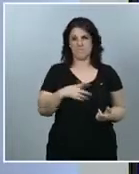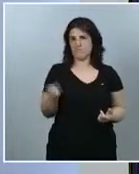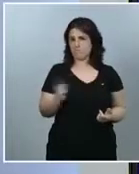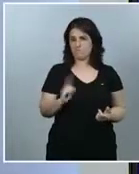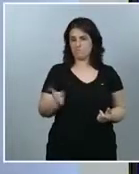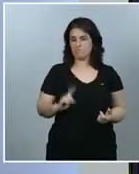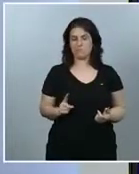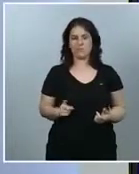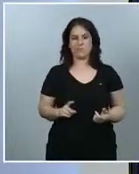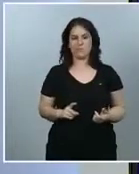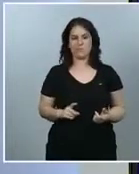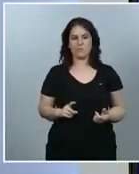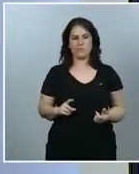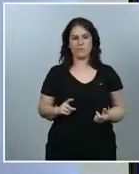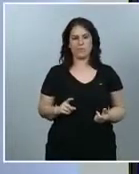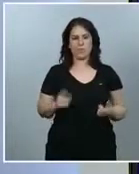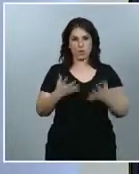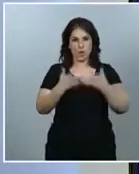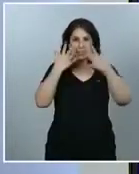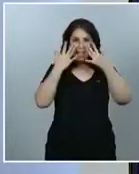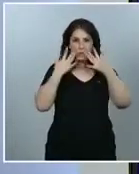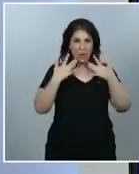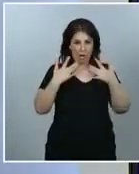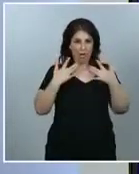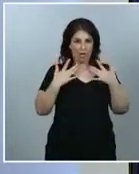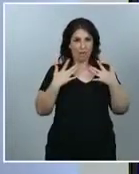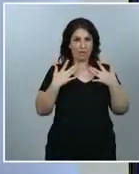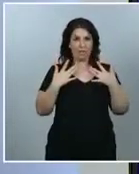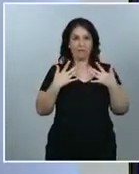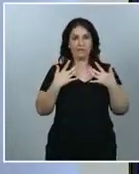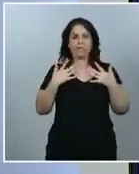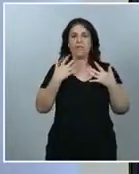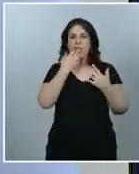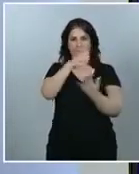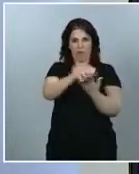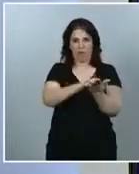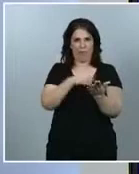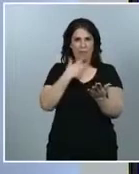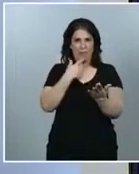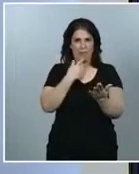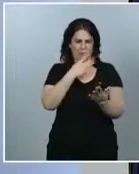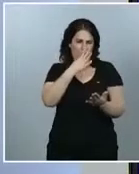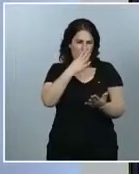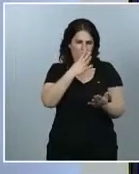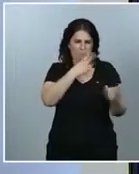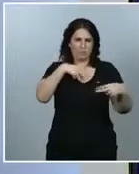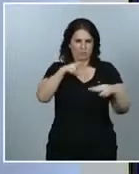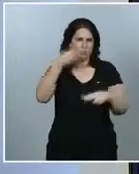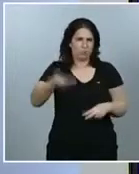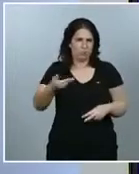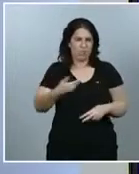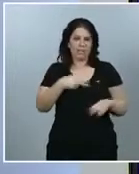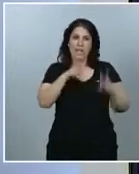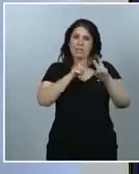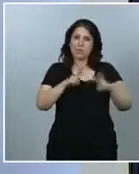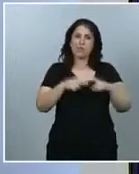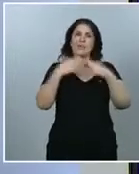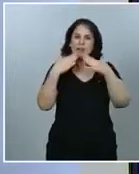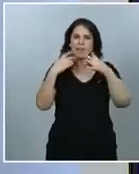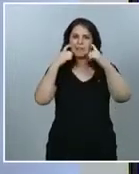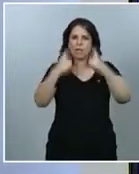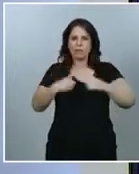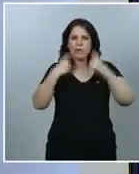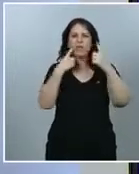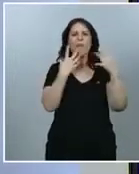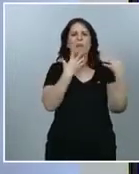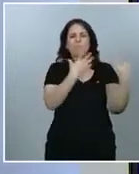señalo y leo textualmente lo que decimos en nuestro informe porque creo que es muy relevante que este estudio es fruto del esfuerzo de muchos profesionales